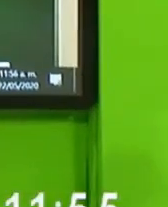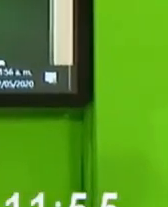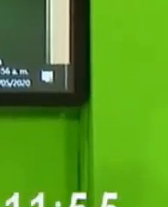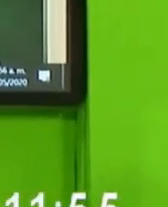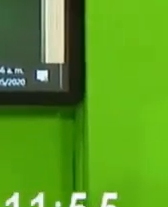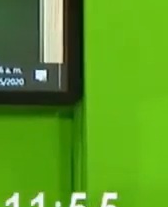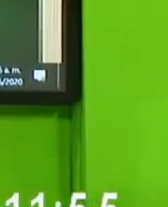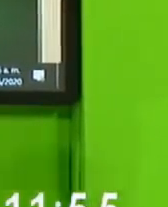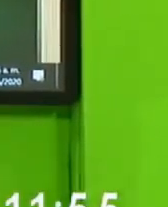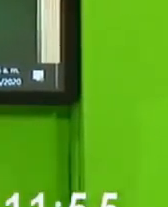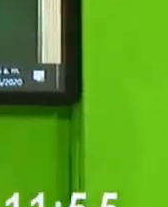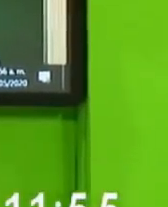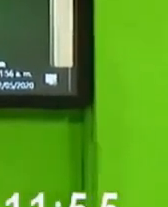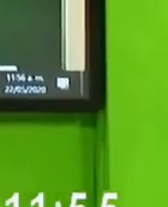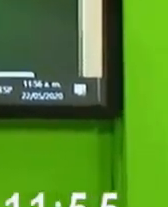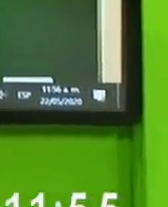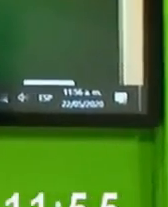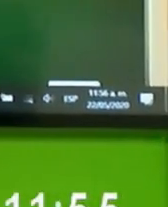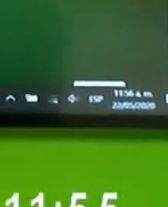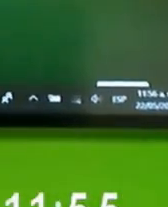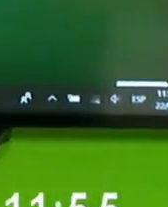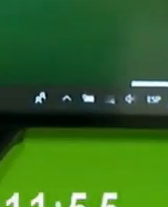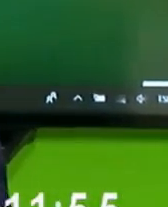Eso es. Caminamos.